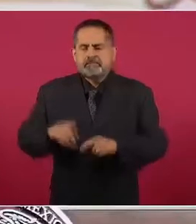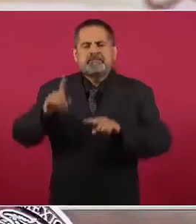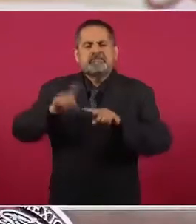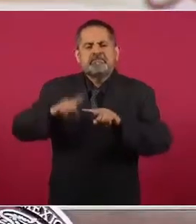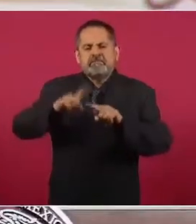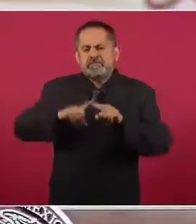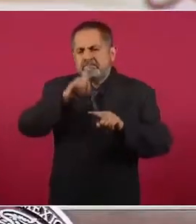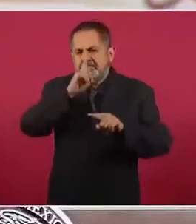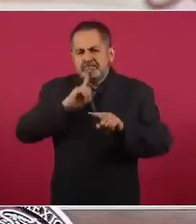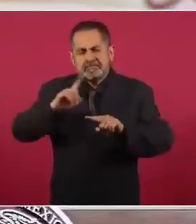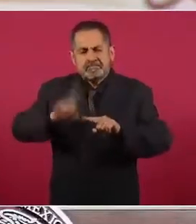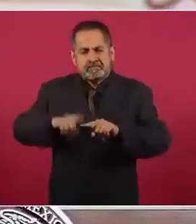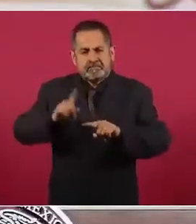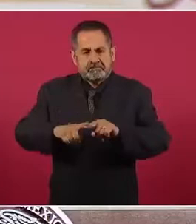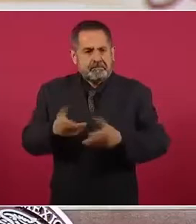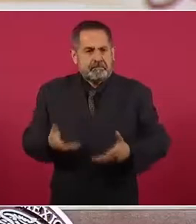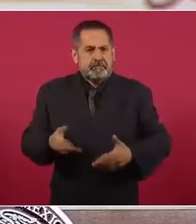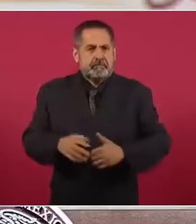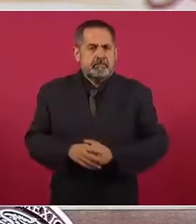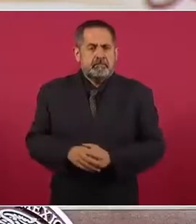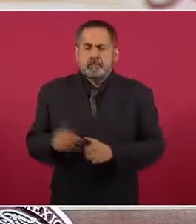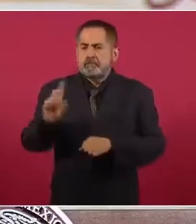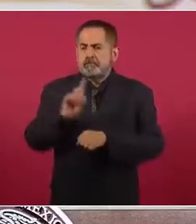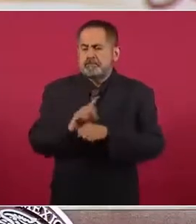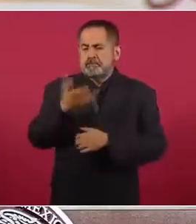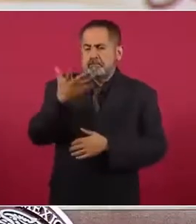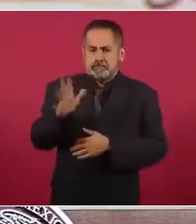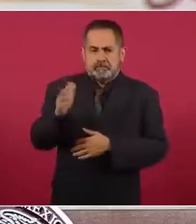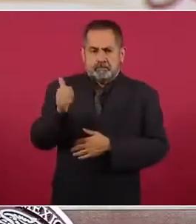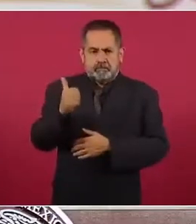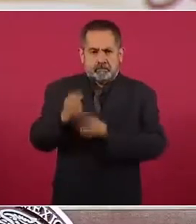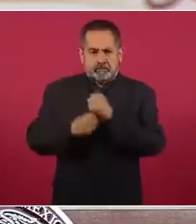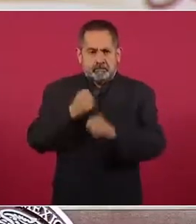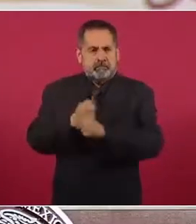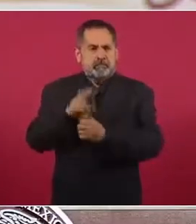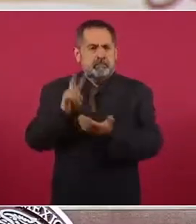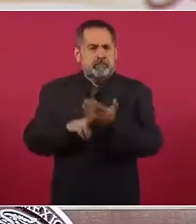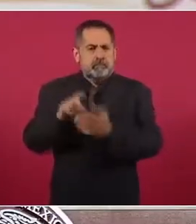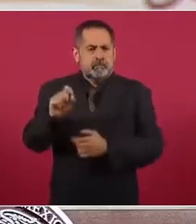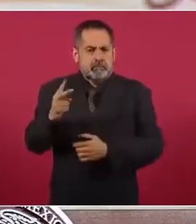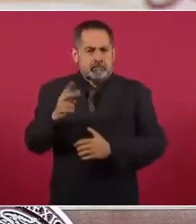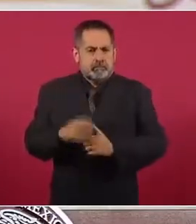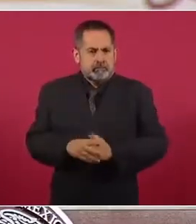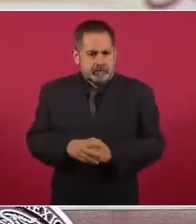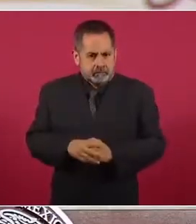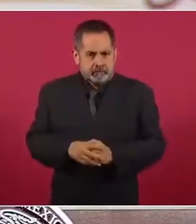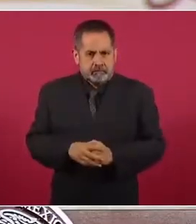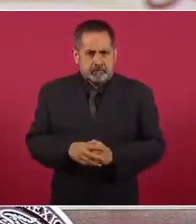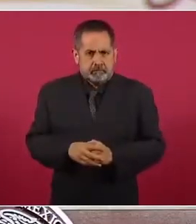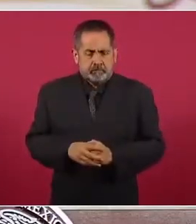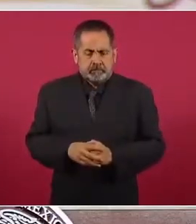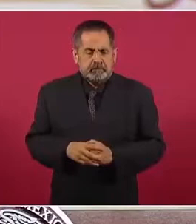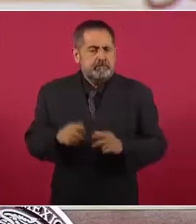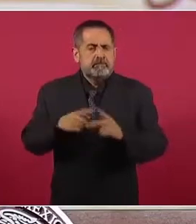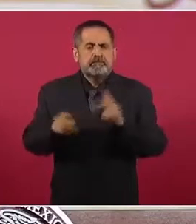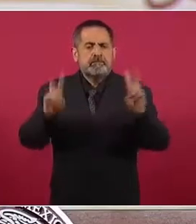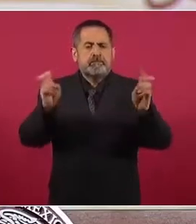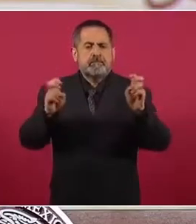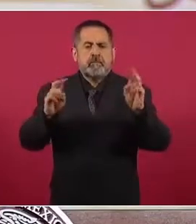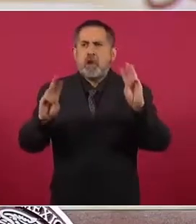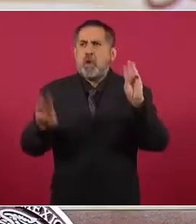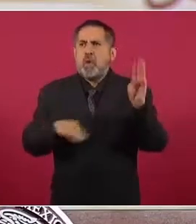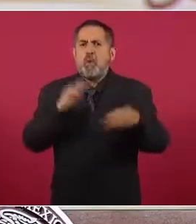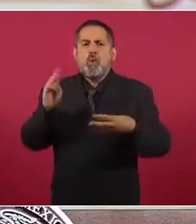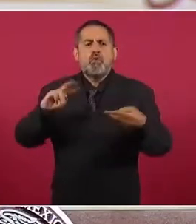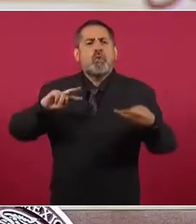en las mentiras de la semana del 10 de agosto de 2022? Vamos a empezar con el mundo al revés. El